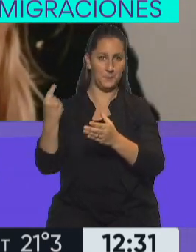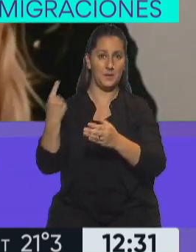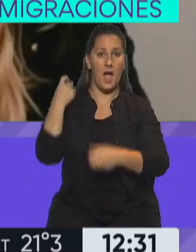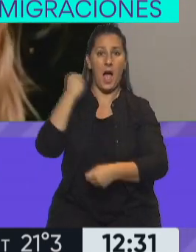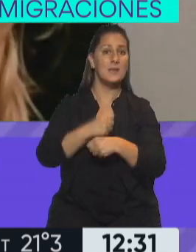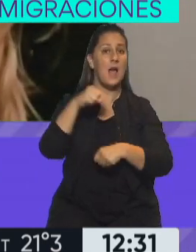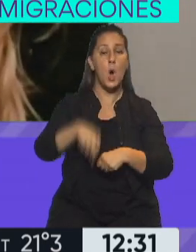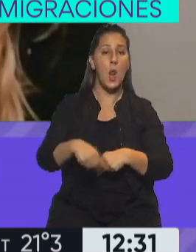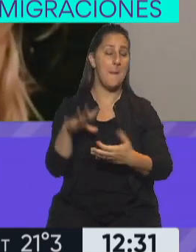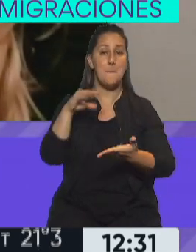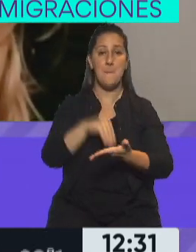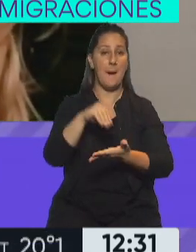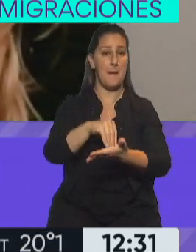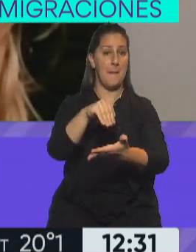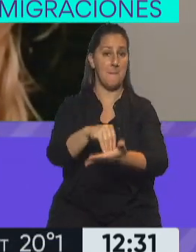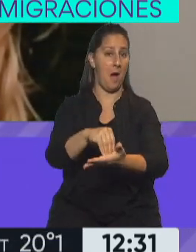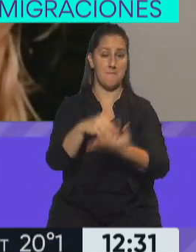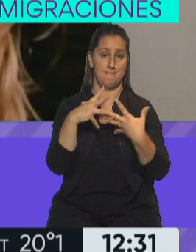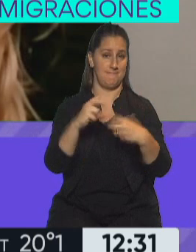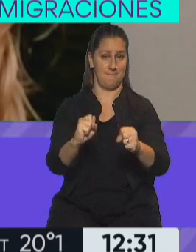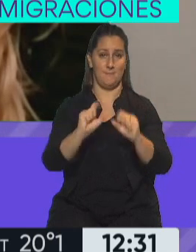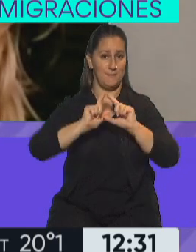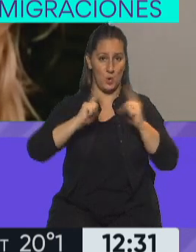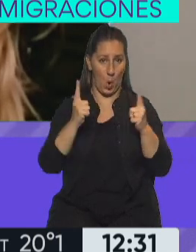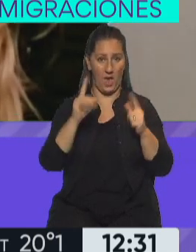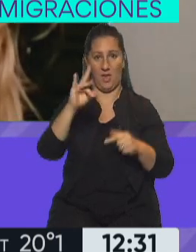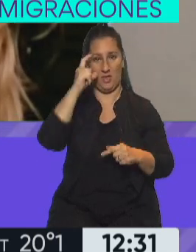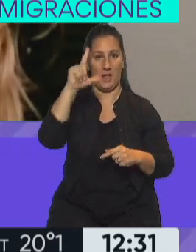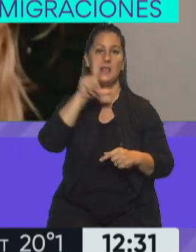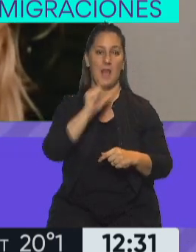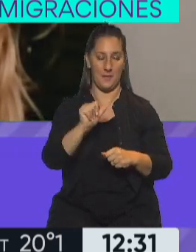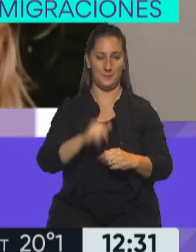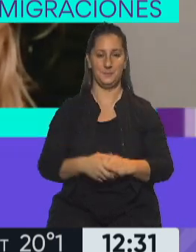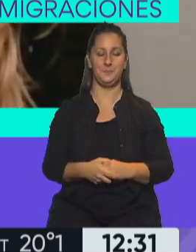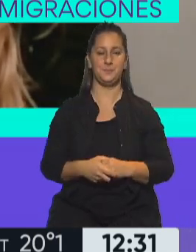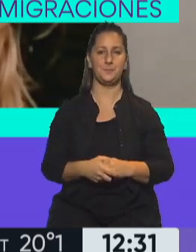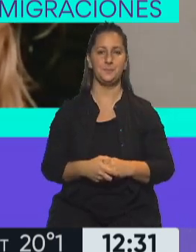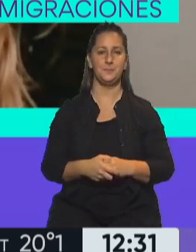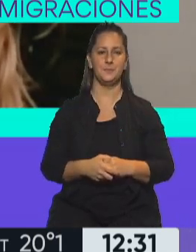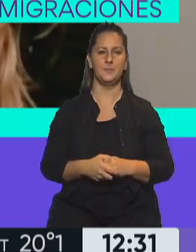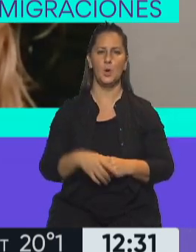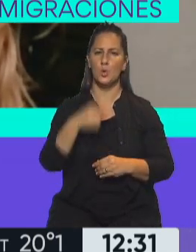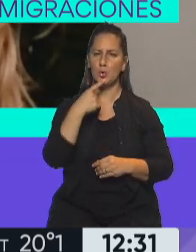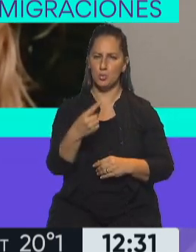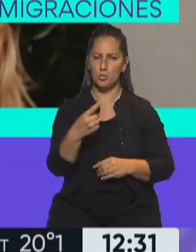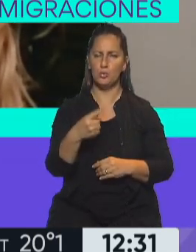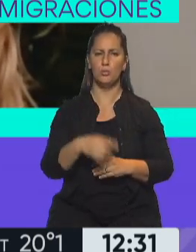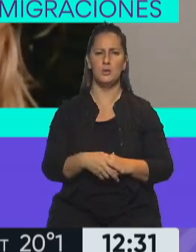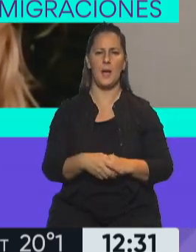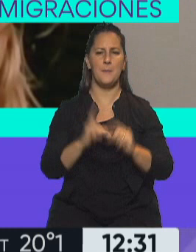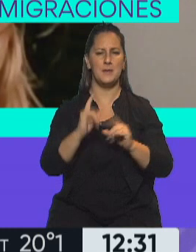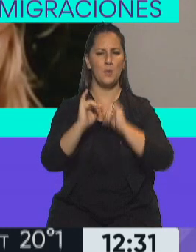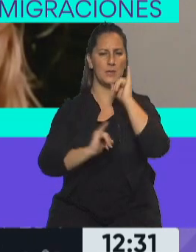momento no volvieron a detectarse casos de esta cepa. Florencia, consultarle en este sentido y destacando esto que usted